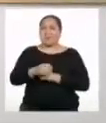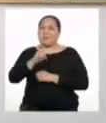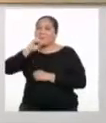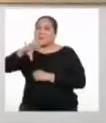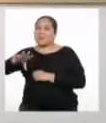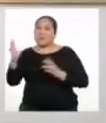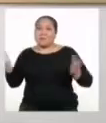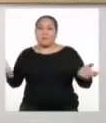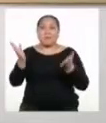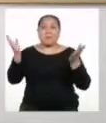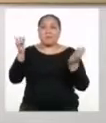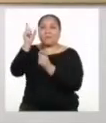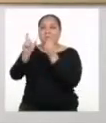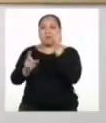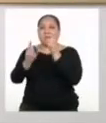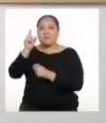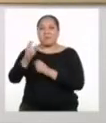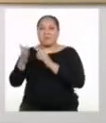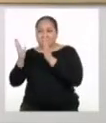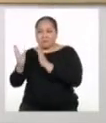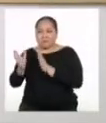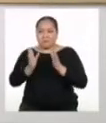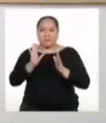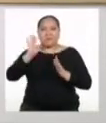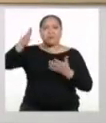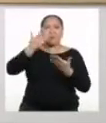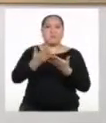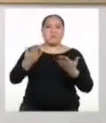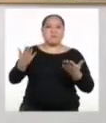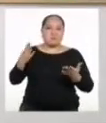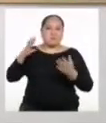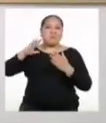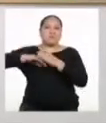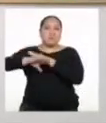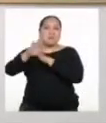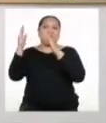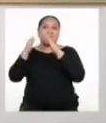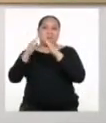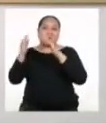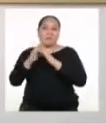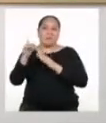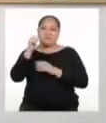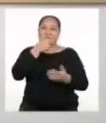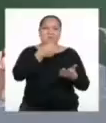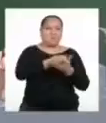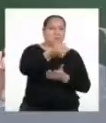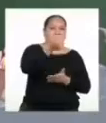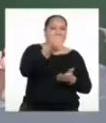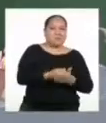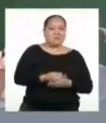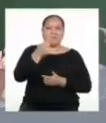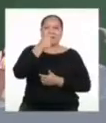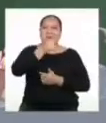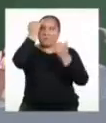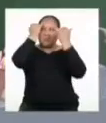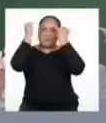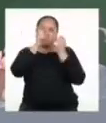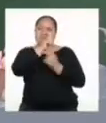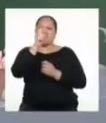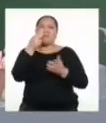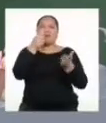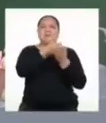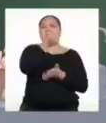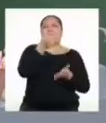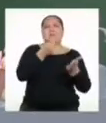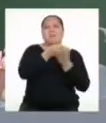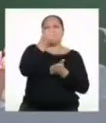objetos en casa, en lugar de comprarlos. De cierta forma, eran críticos del consumo desmesurado. Hazlo No sabía